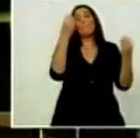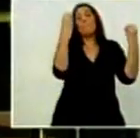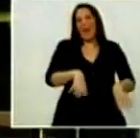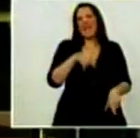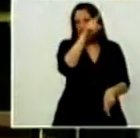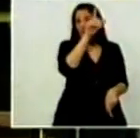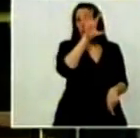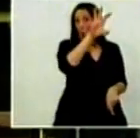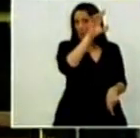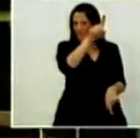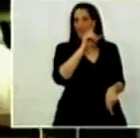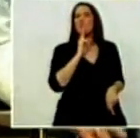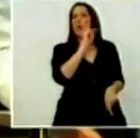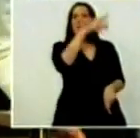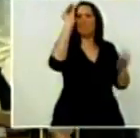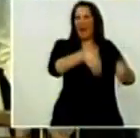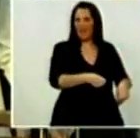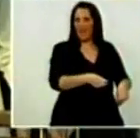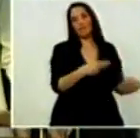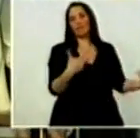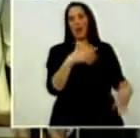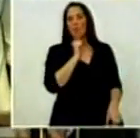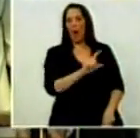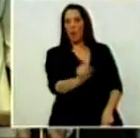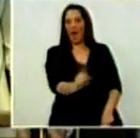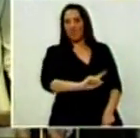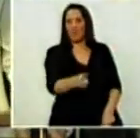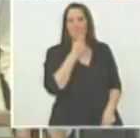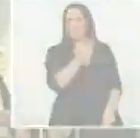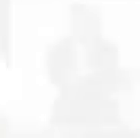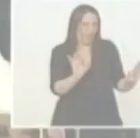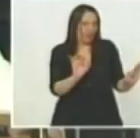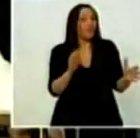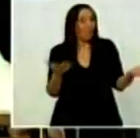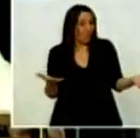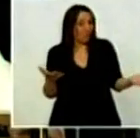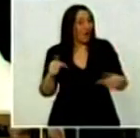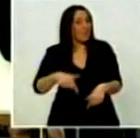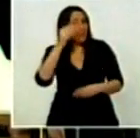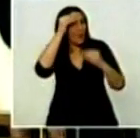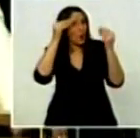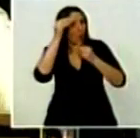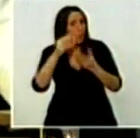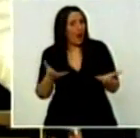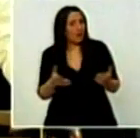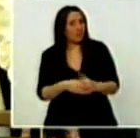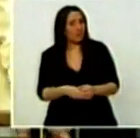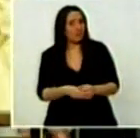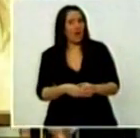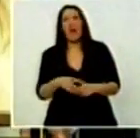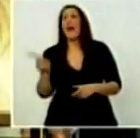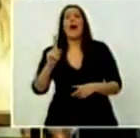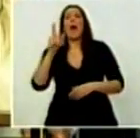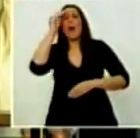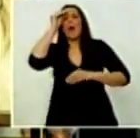pasó, es lo que no puede volver a pasar más en la República Argentina. Ya no me preocupa solamente la